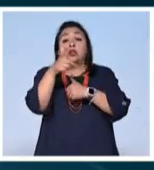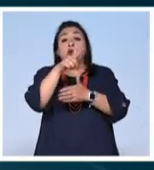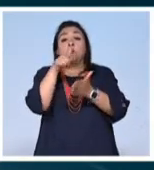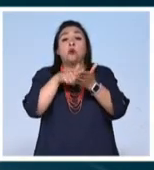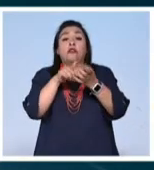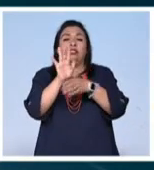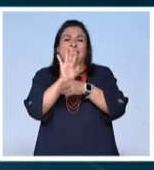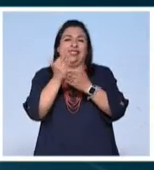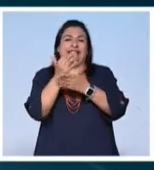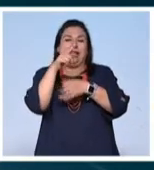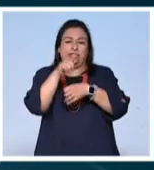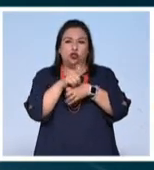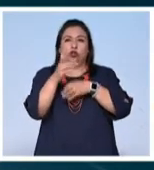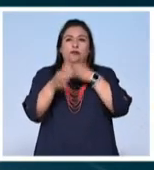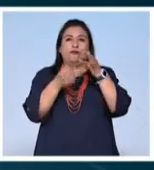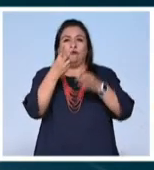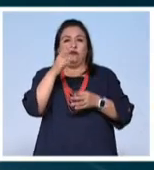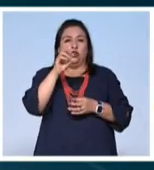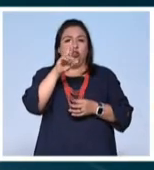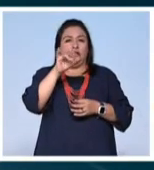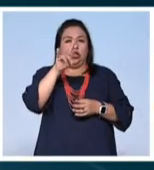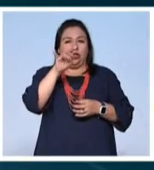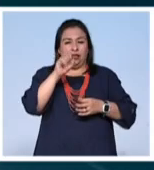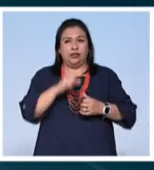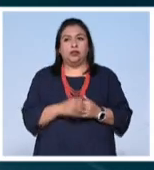Noticias 22, Oscar Cortés.